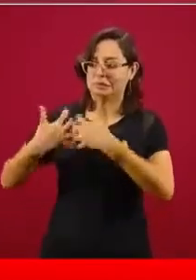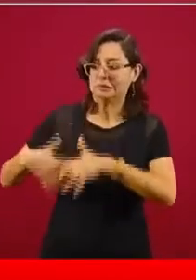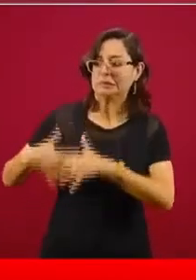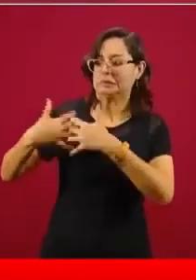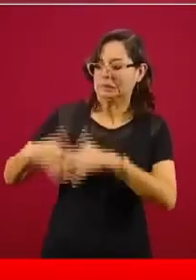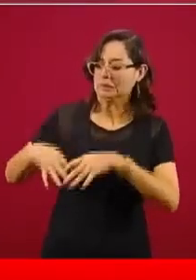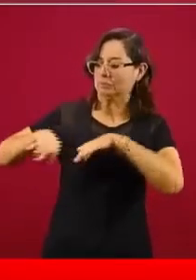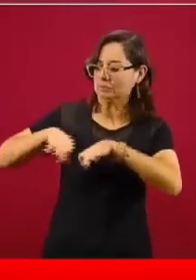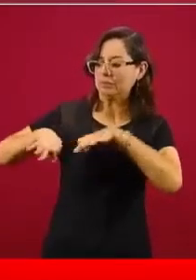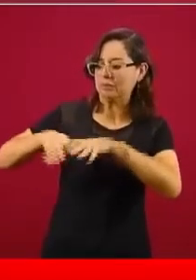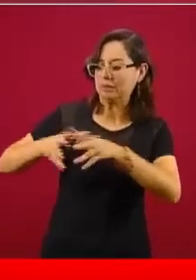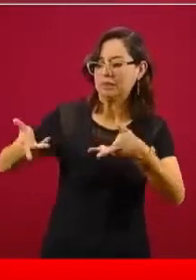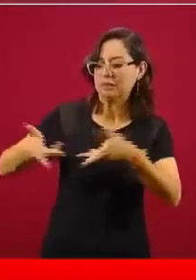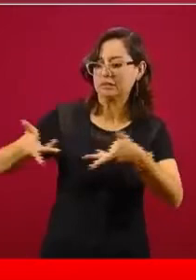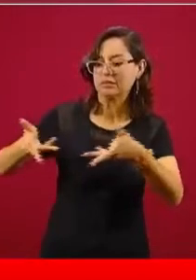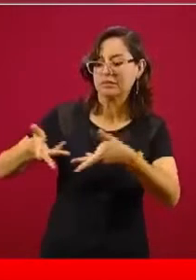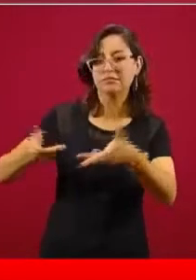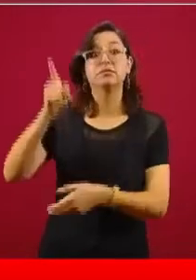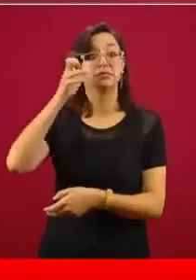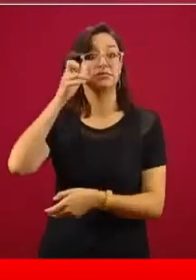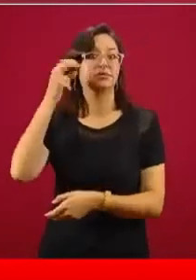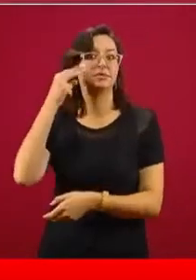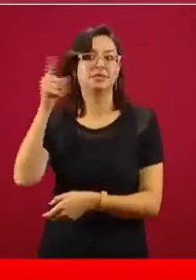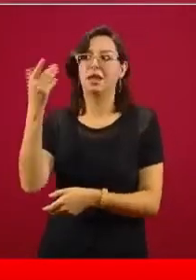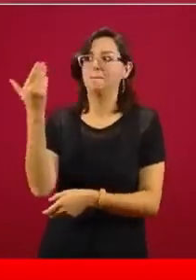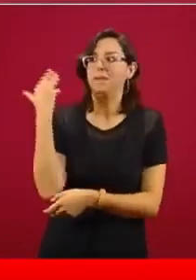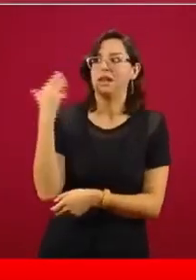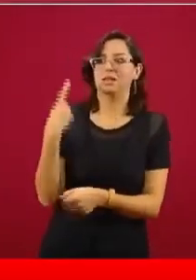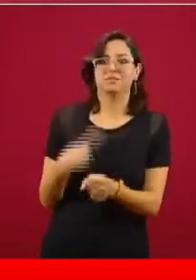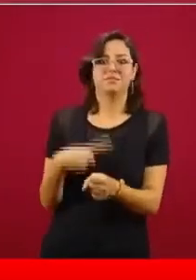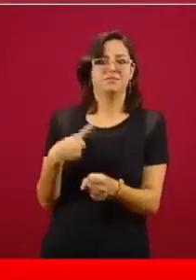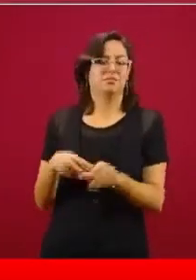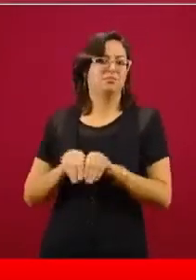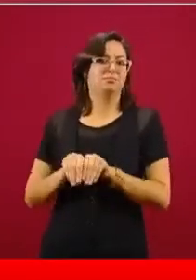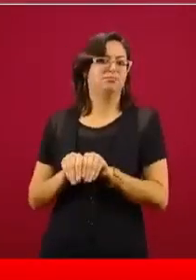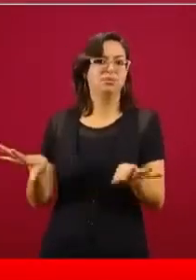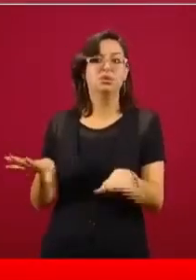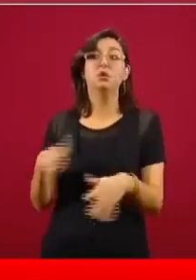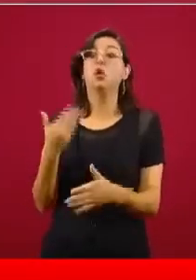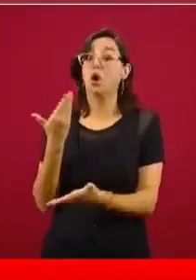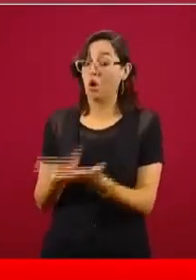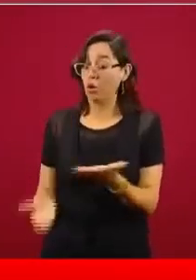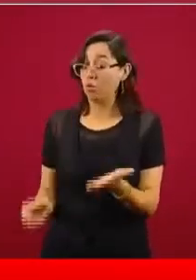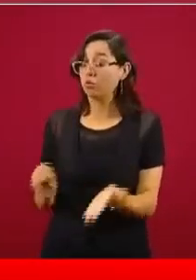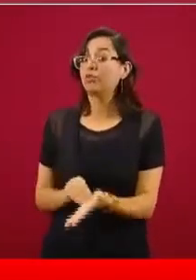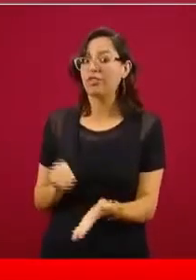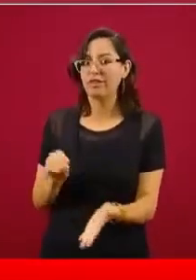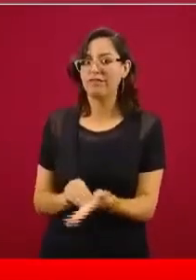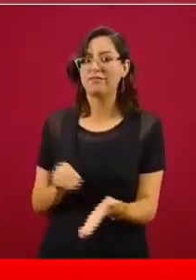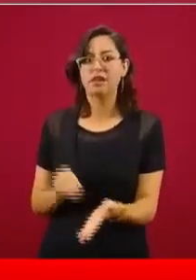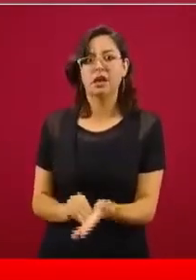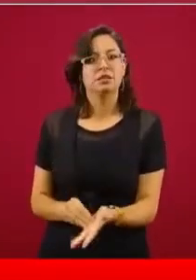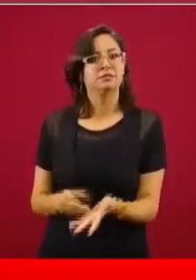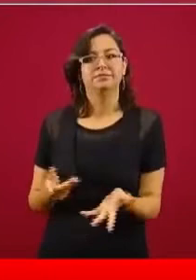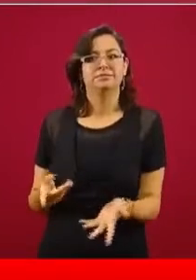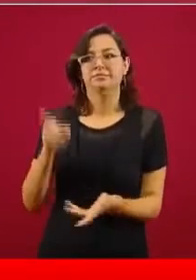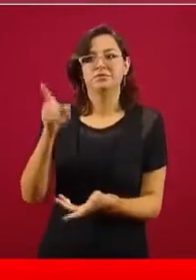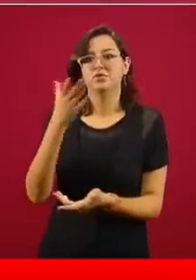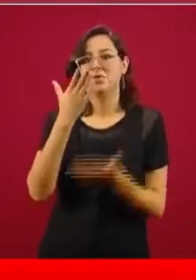una situación también de emergencia por la pandemia. Entonces, se combinaron estas fechas